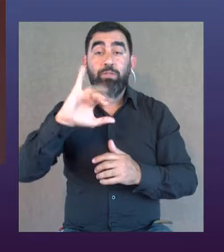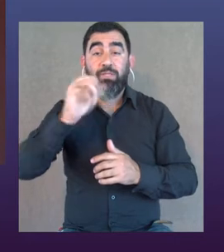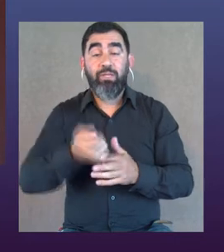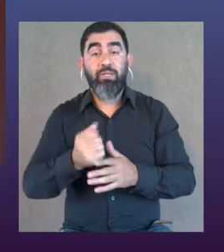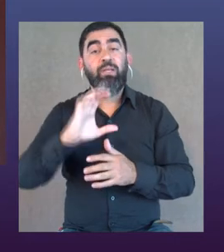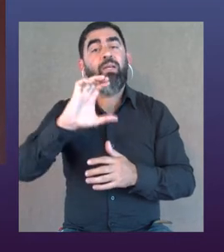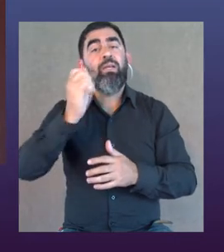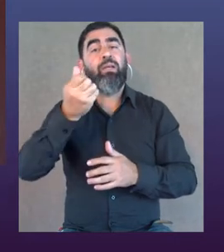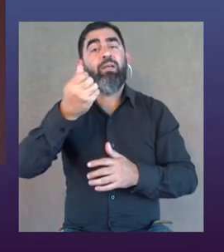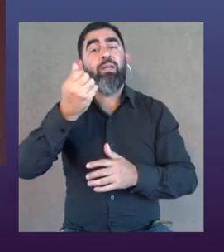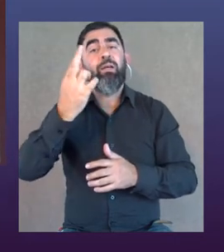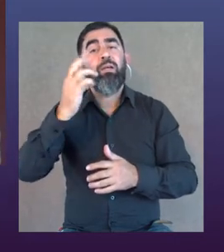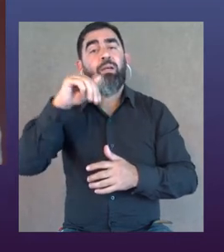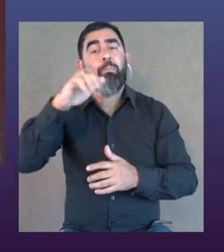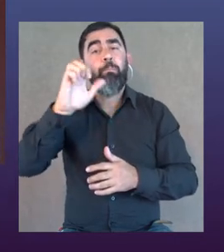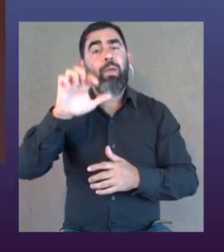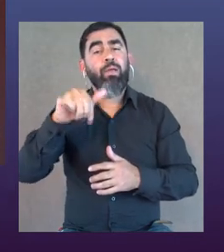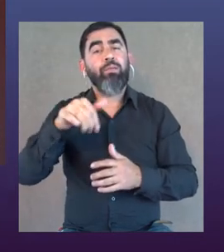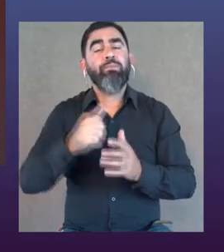Gracias Lucía, perdón. Carmen.